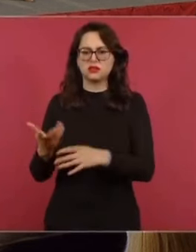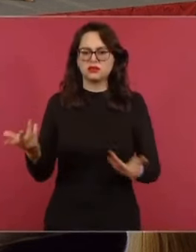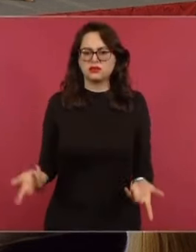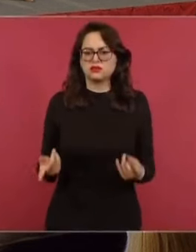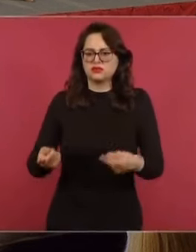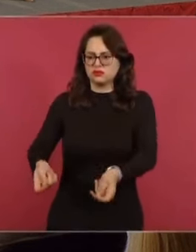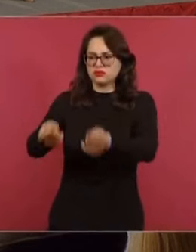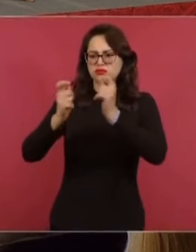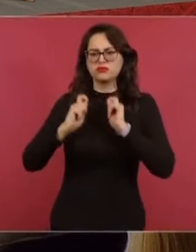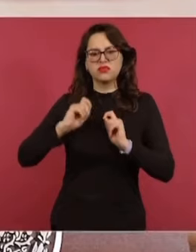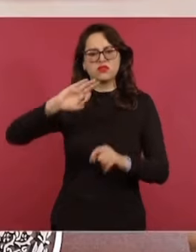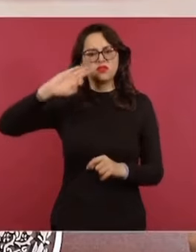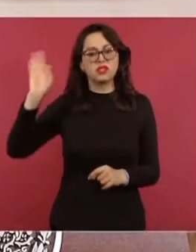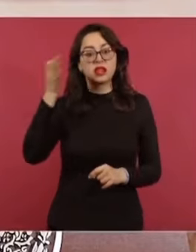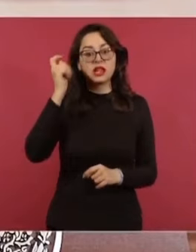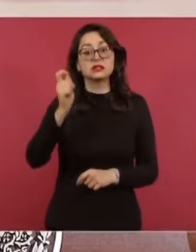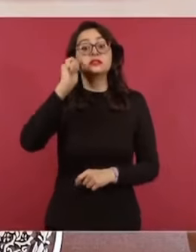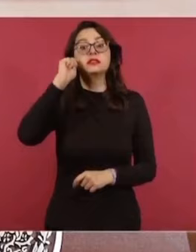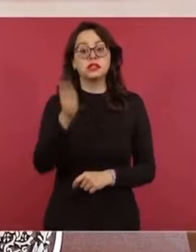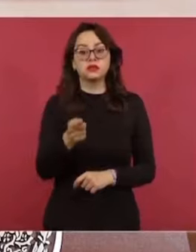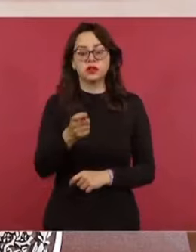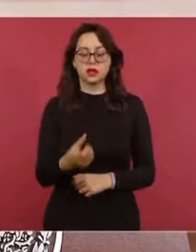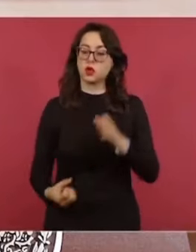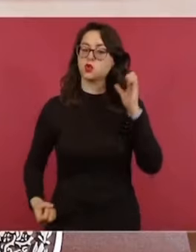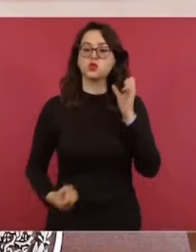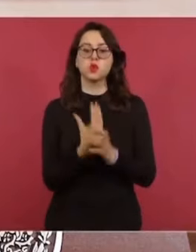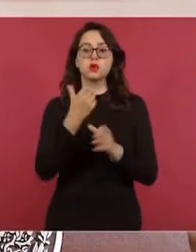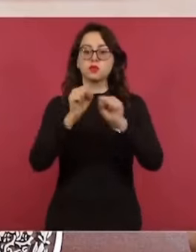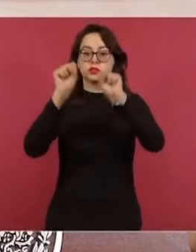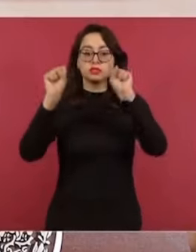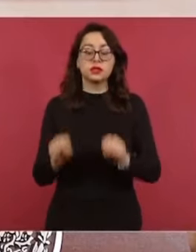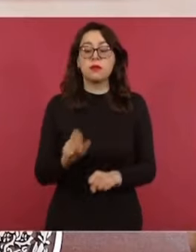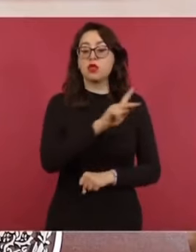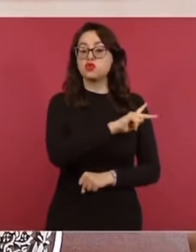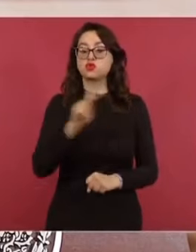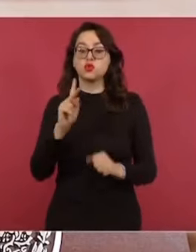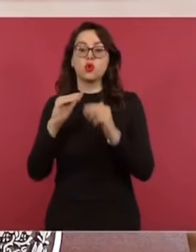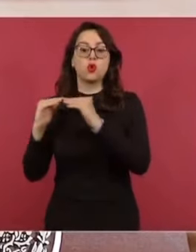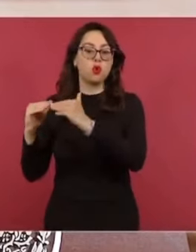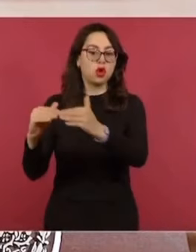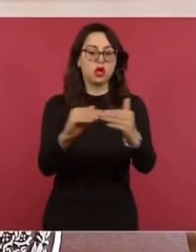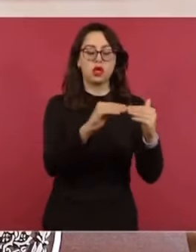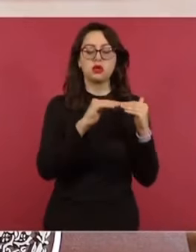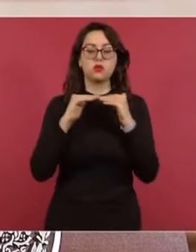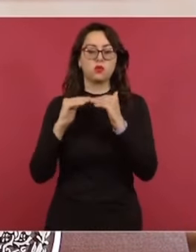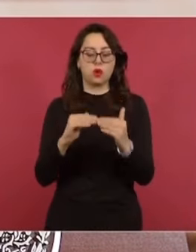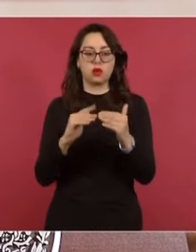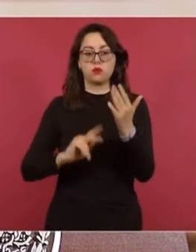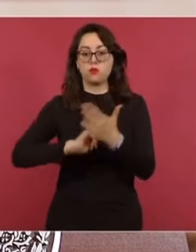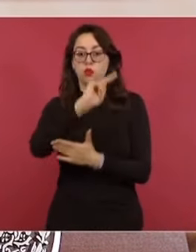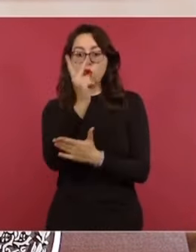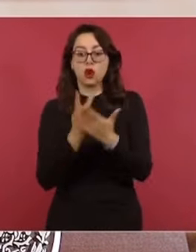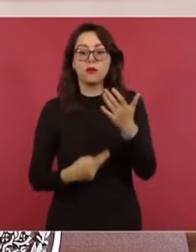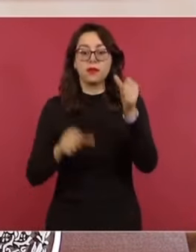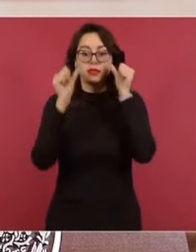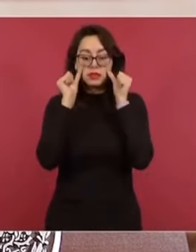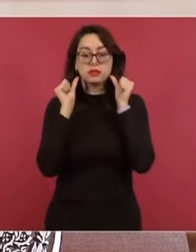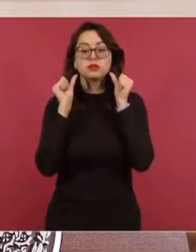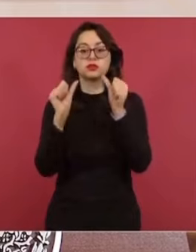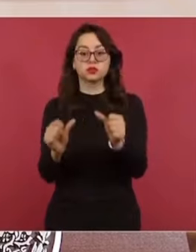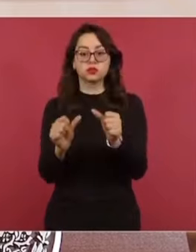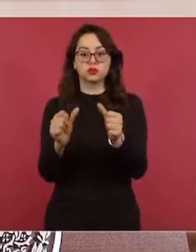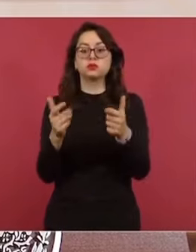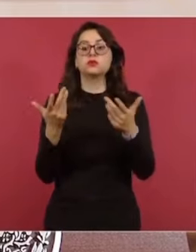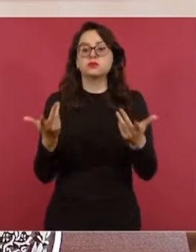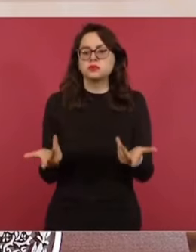solo modelo de atención, el modelo de atención para el bienestar, el más bienestar, publicado desde hace ya varios meses. ¿Qué es lo que va